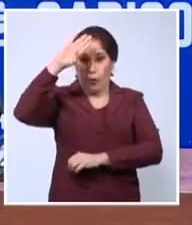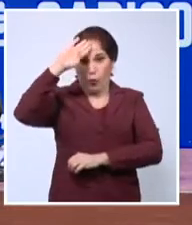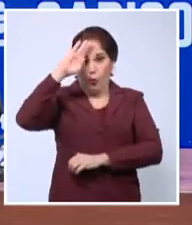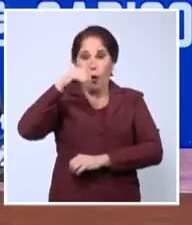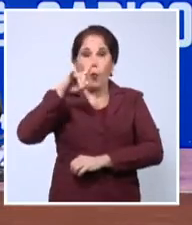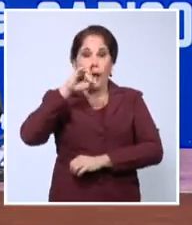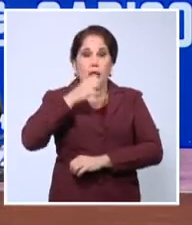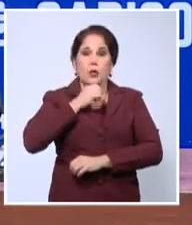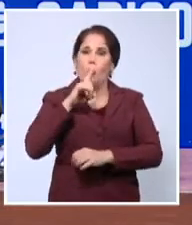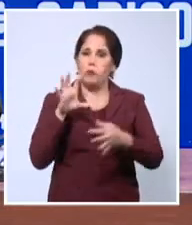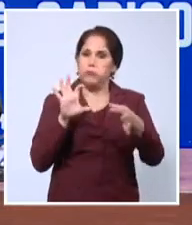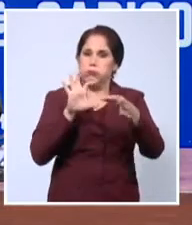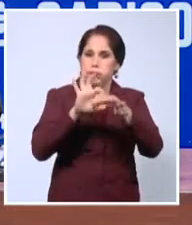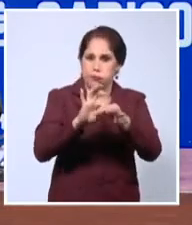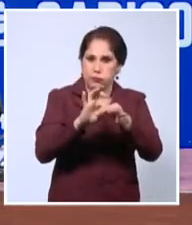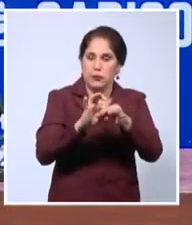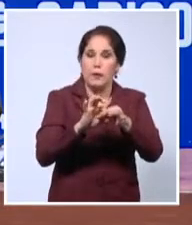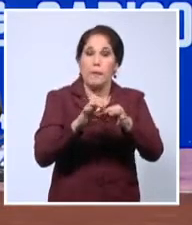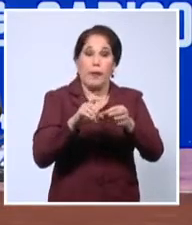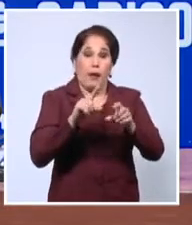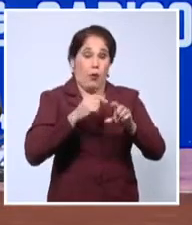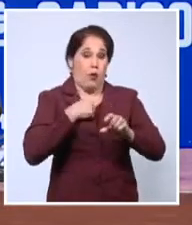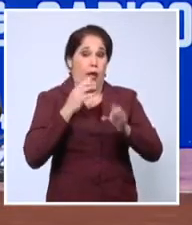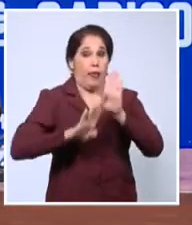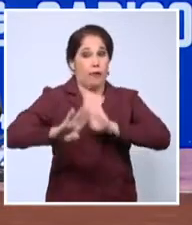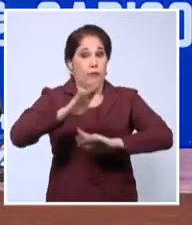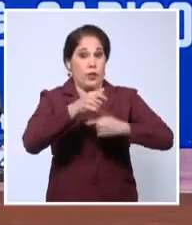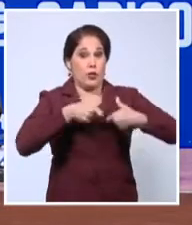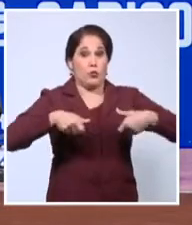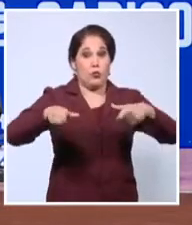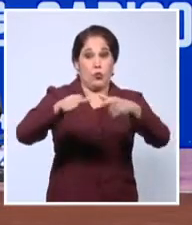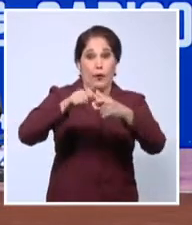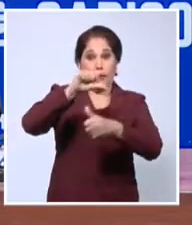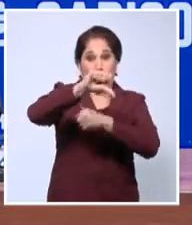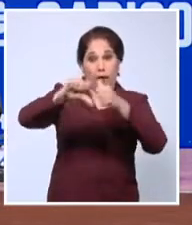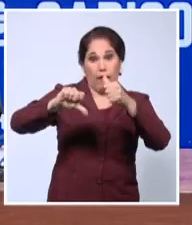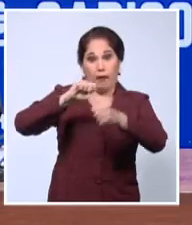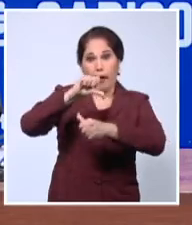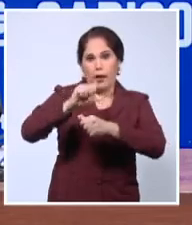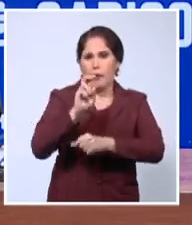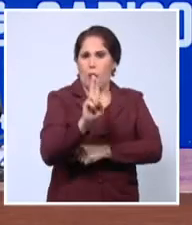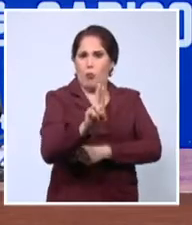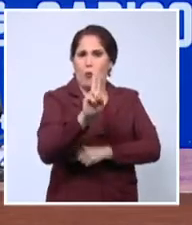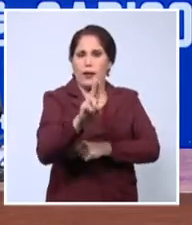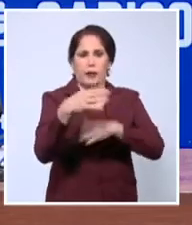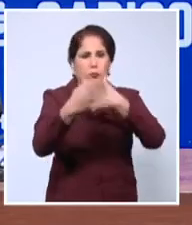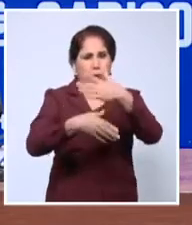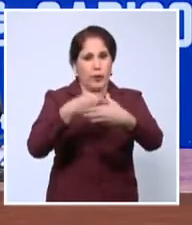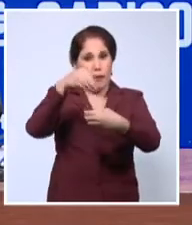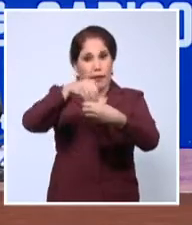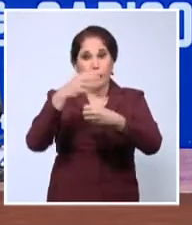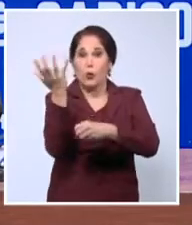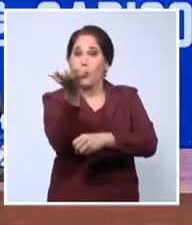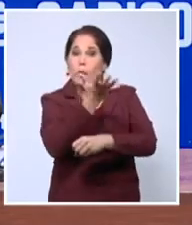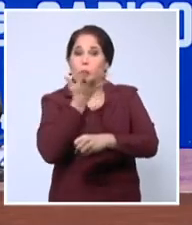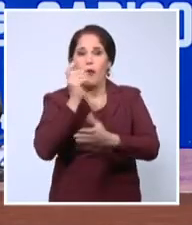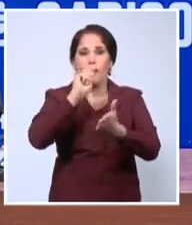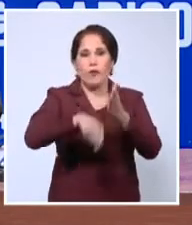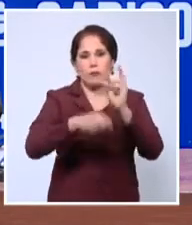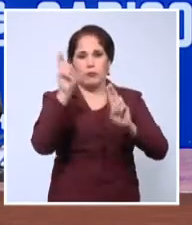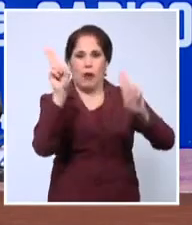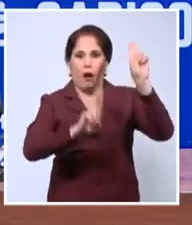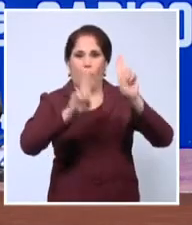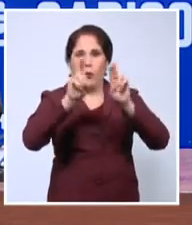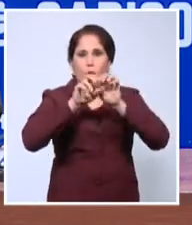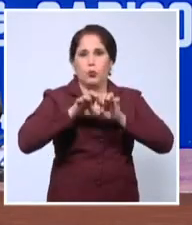UNESCO. La Defensa Civil de Cuba y la Agencia Caribeña de Gestión de Emergencias y Desastres firmaron un acuerdo para